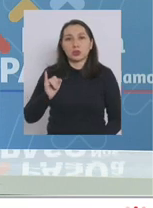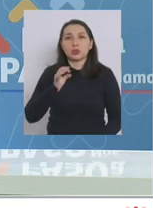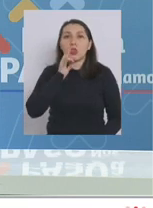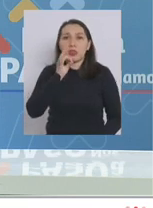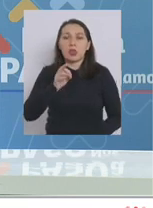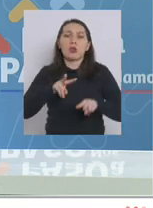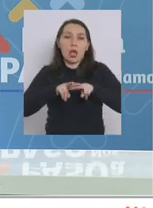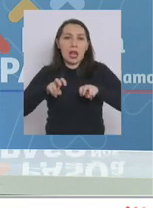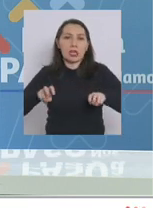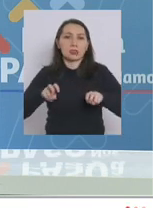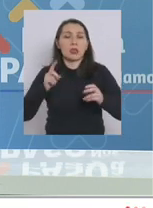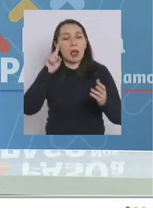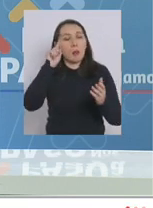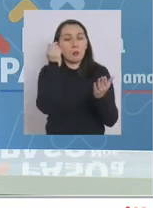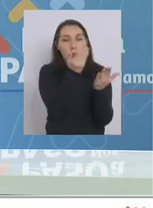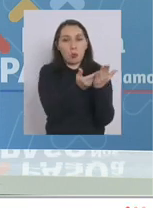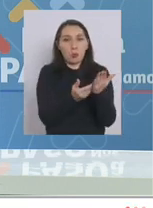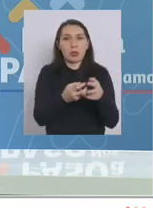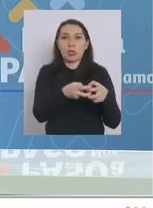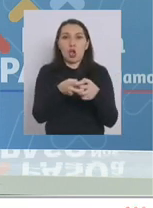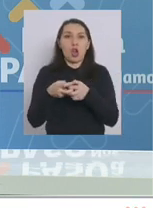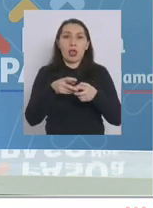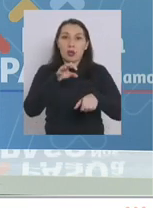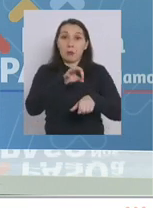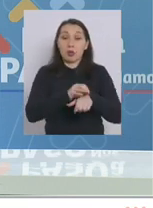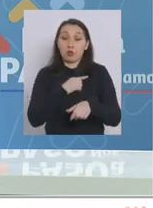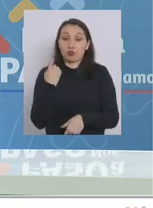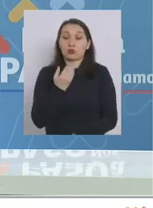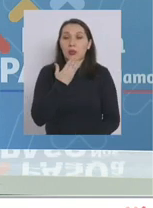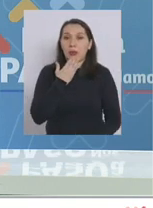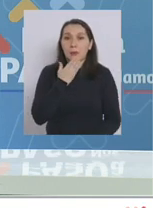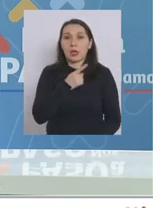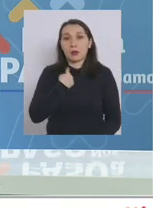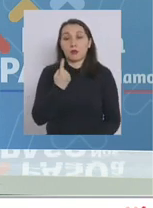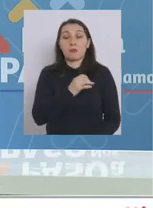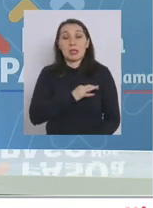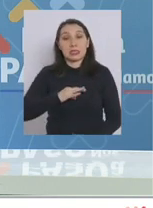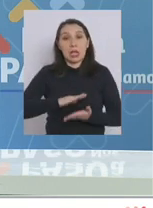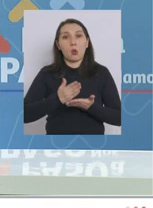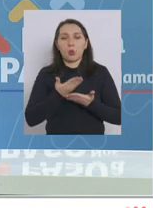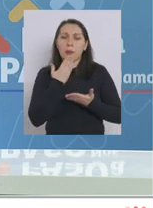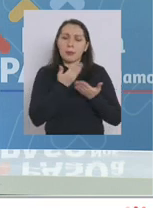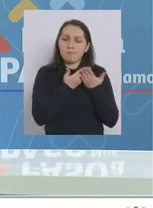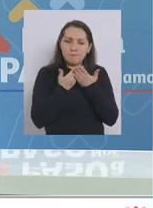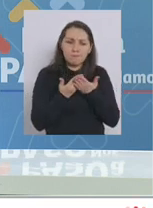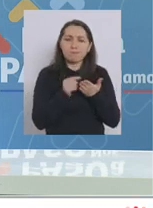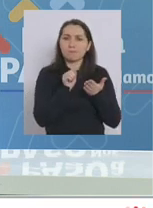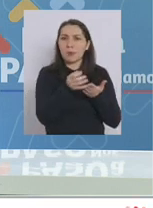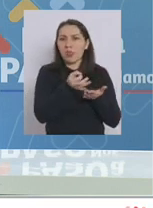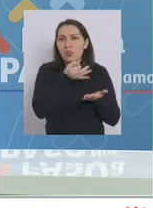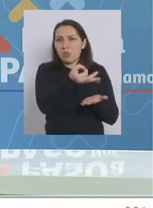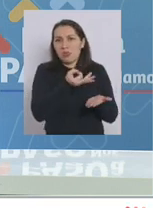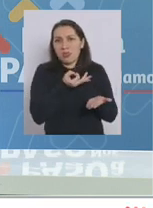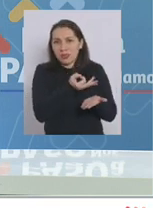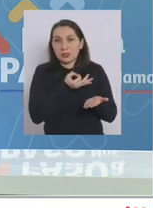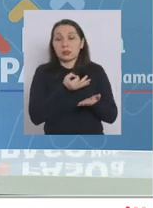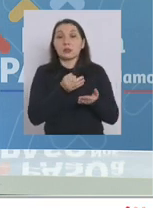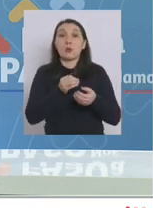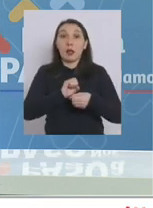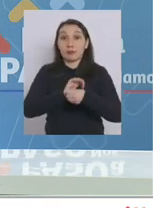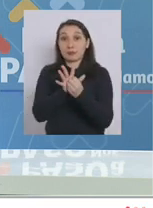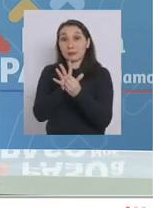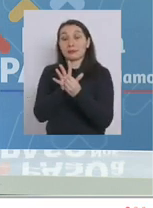analizó la propuesta del colegio médico y nosotros también como Ministerio de Salud en relación a la variante delta